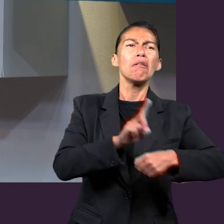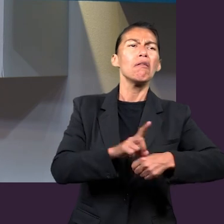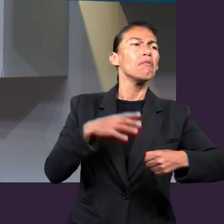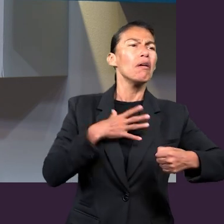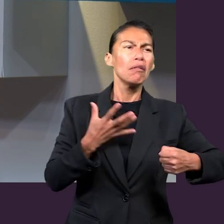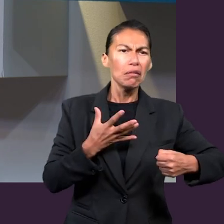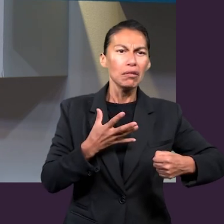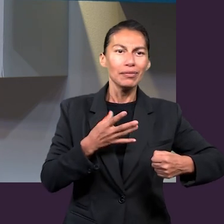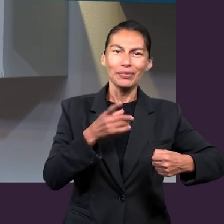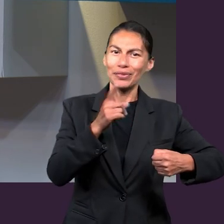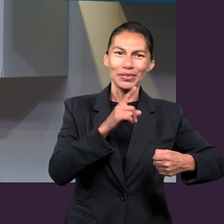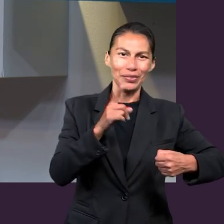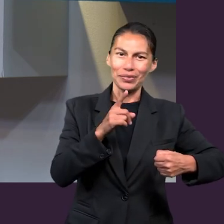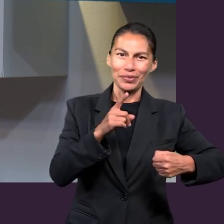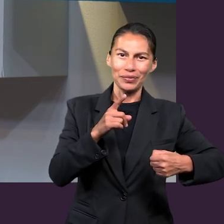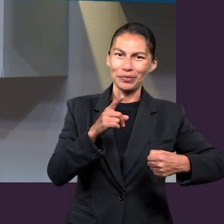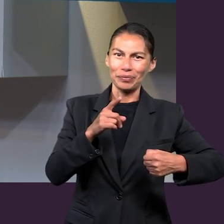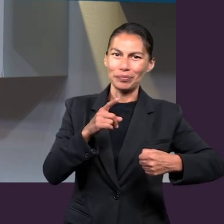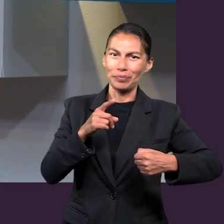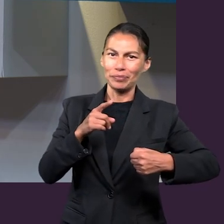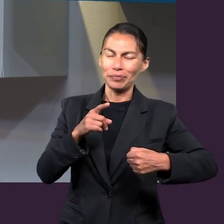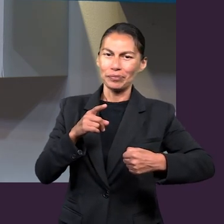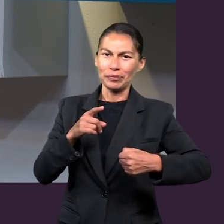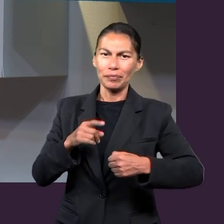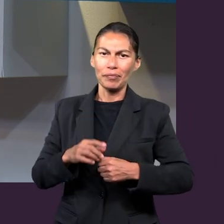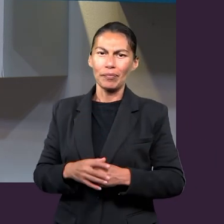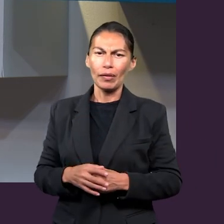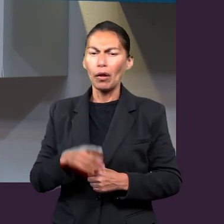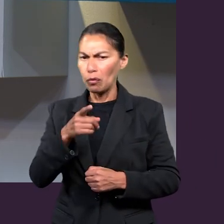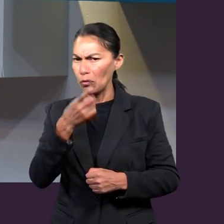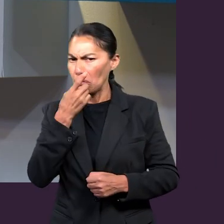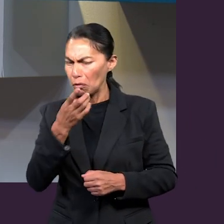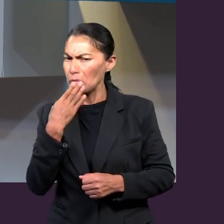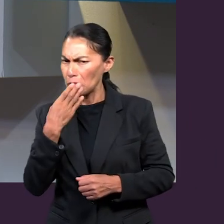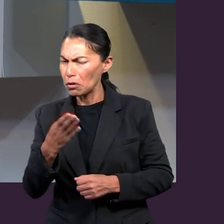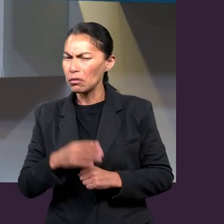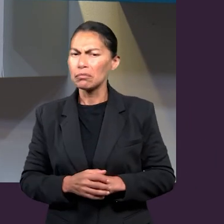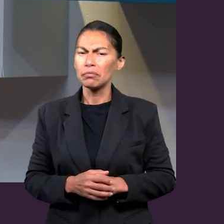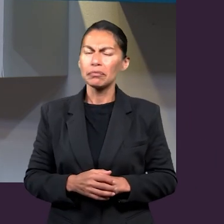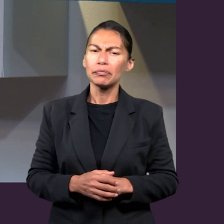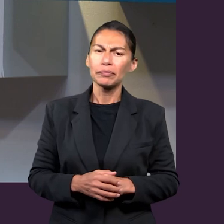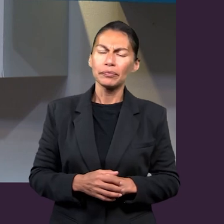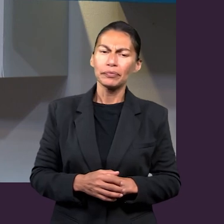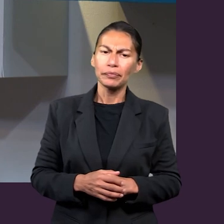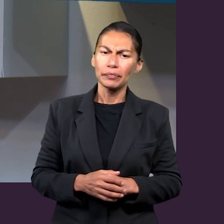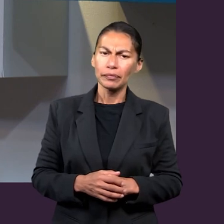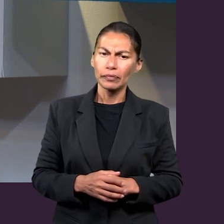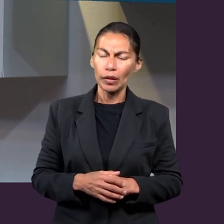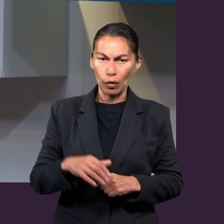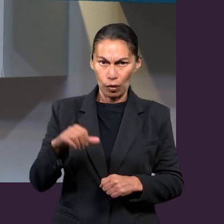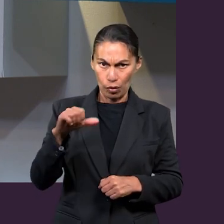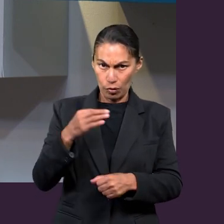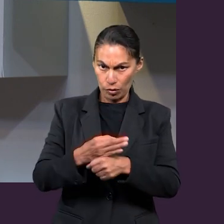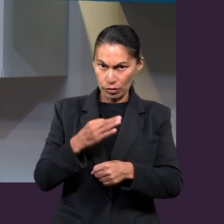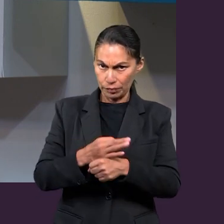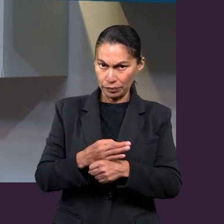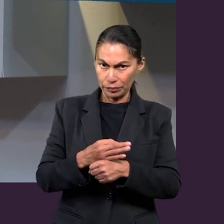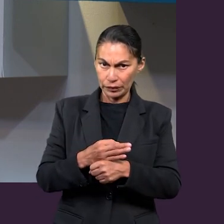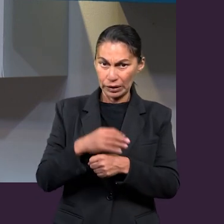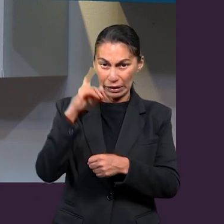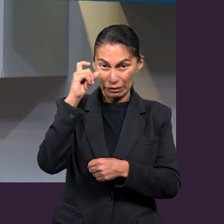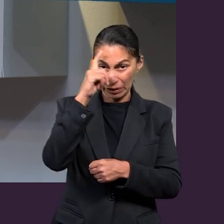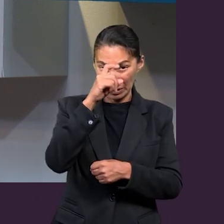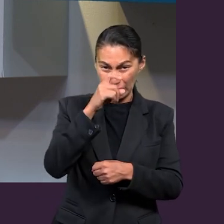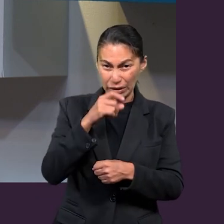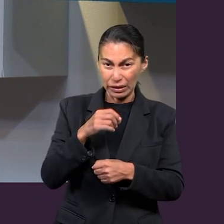que hacer una aplicación espiritual. Y es exactamente lo que tú muy bien has dicho, Jafet. Hoy en